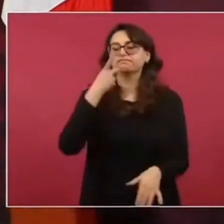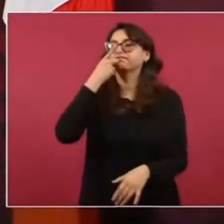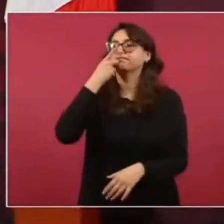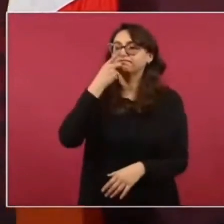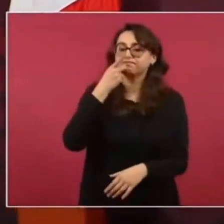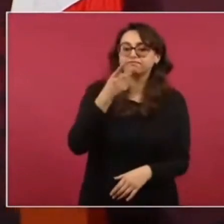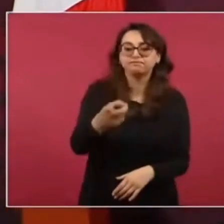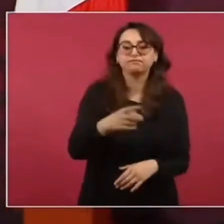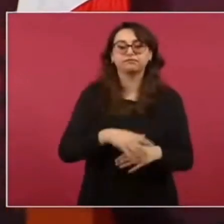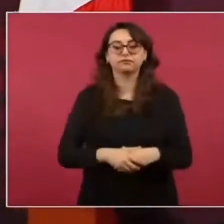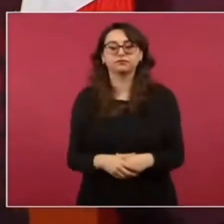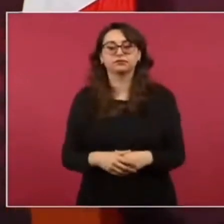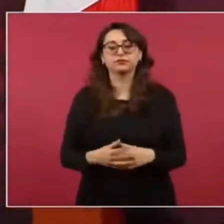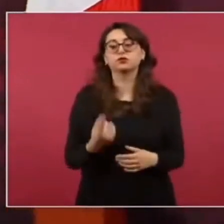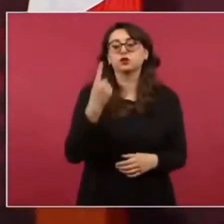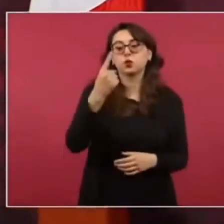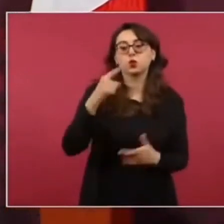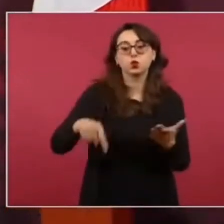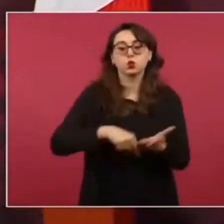hay